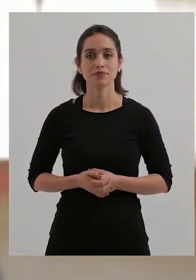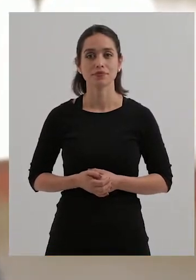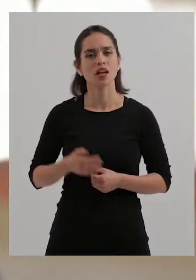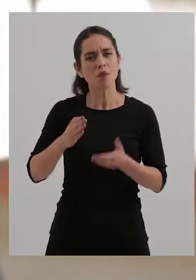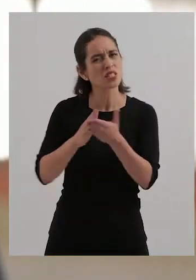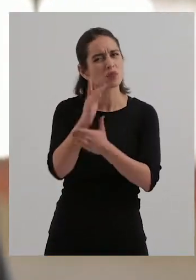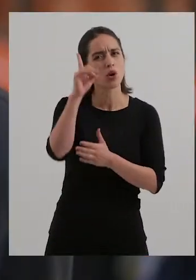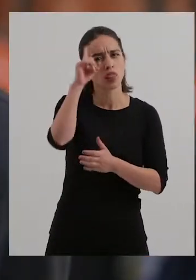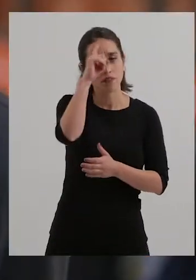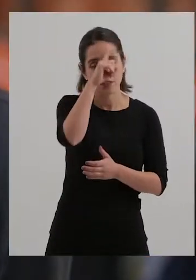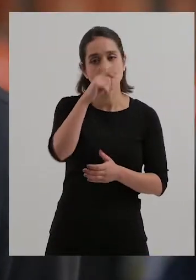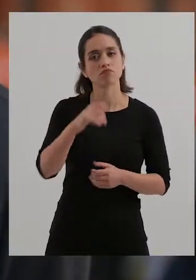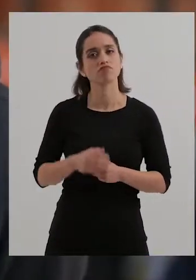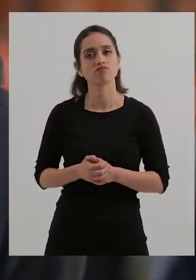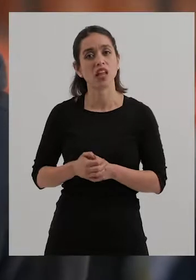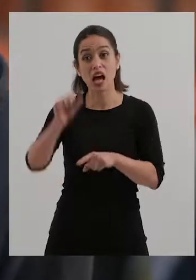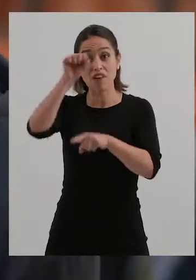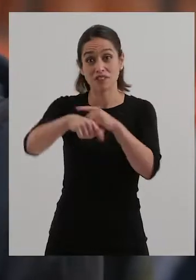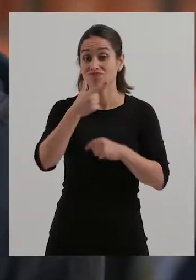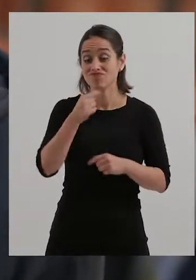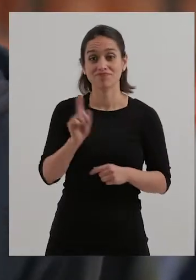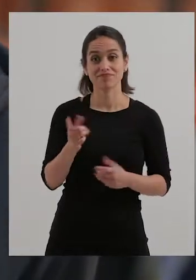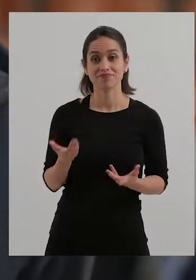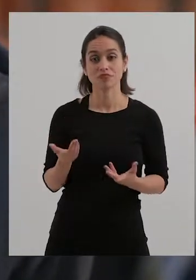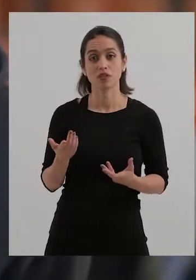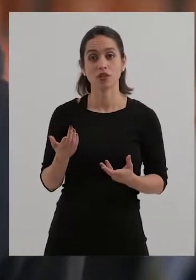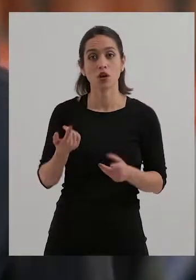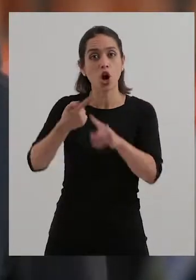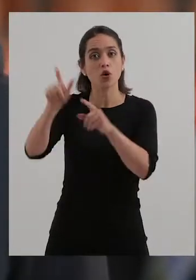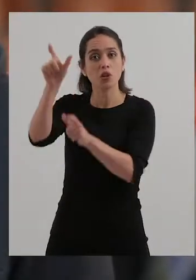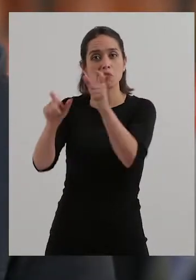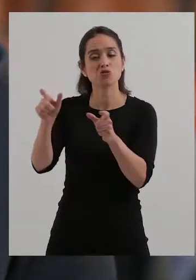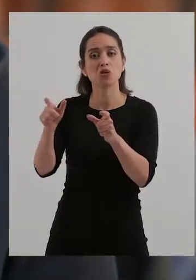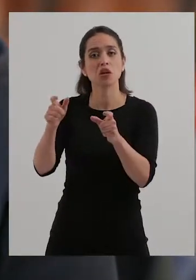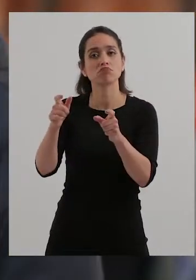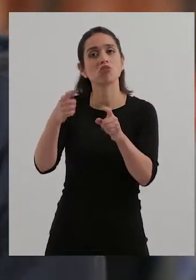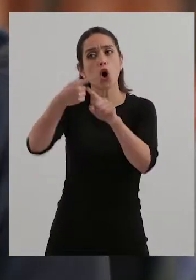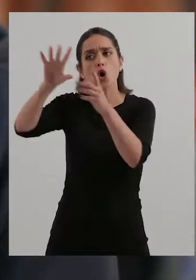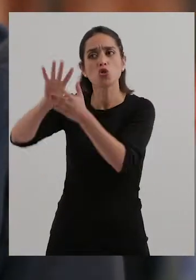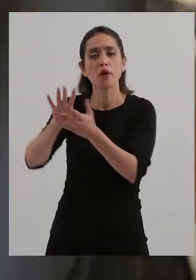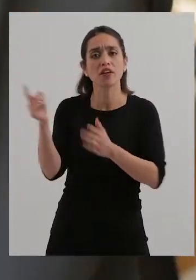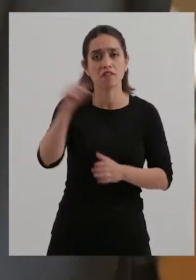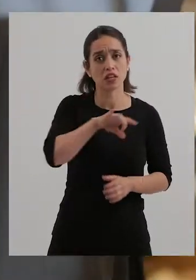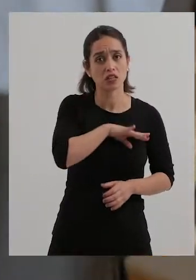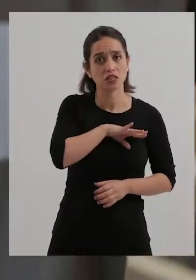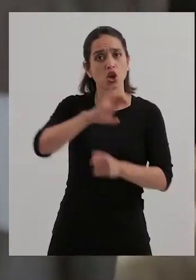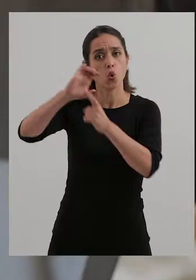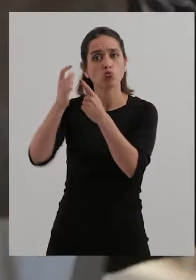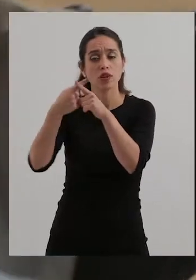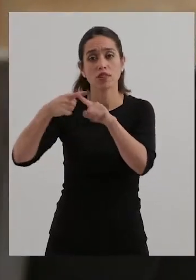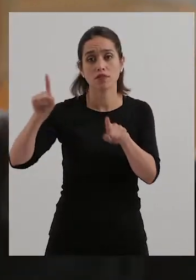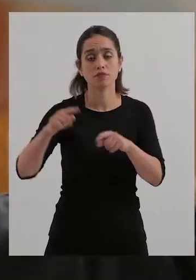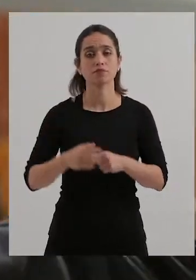Al principio fue difícil porque no es fácil aceptar a otra gente que viene de otro país con otra cultura.